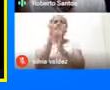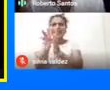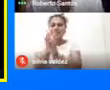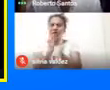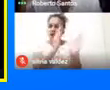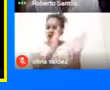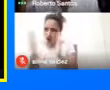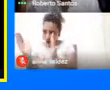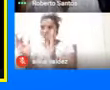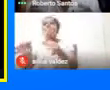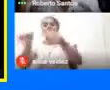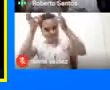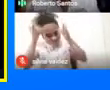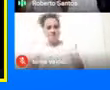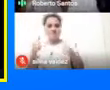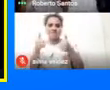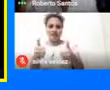de vida